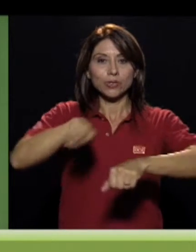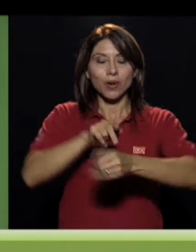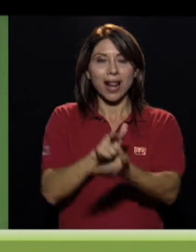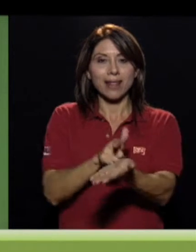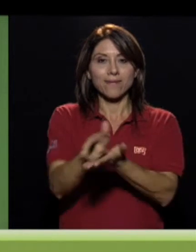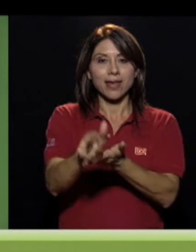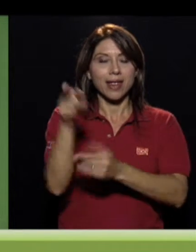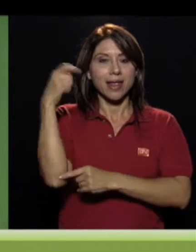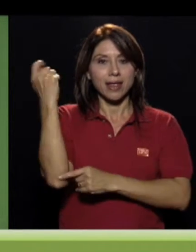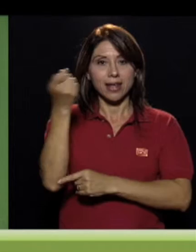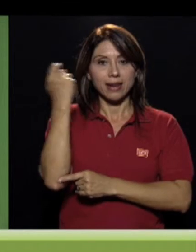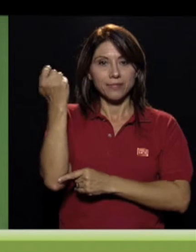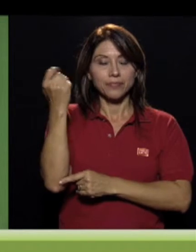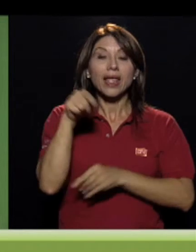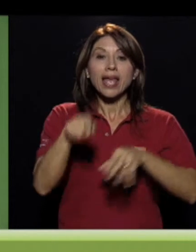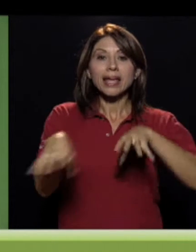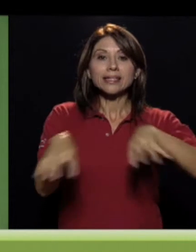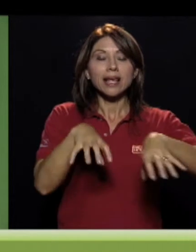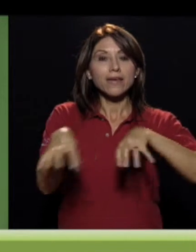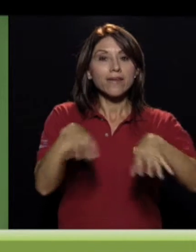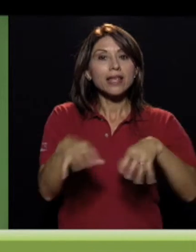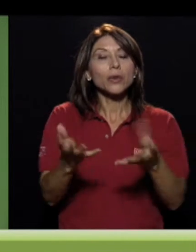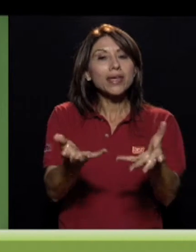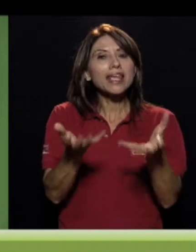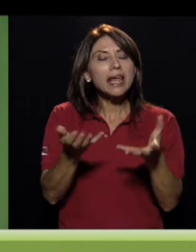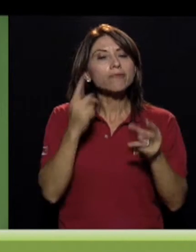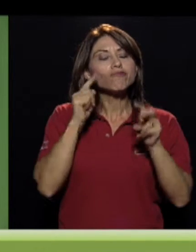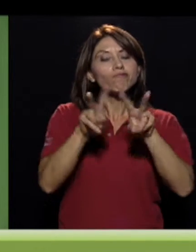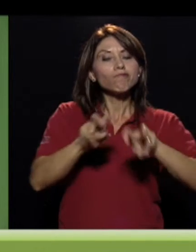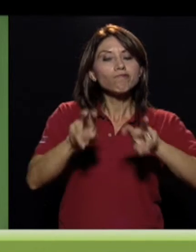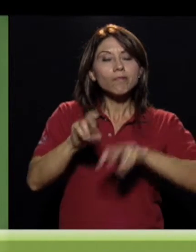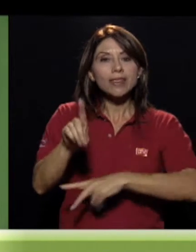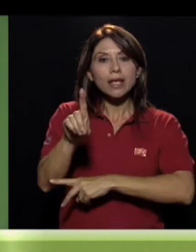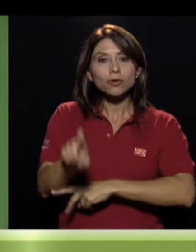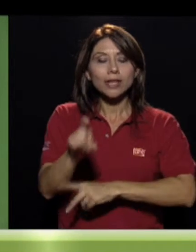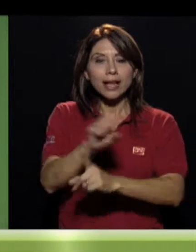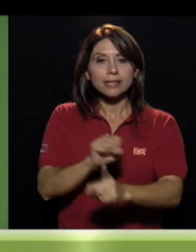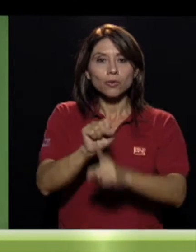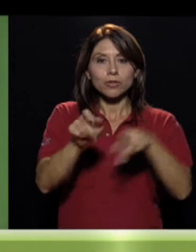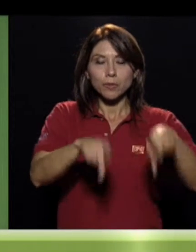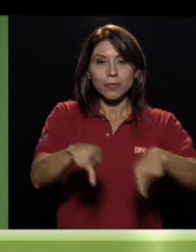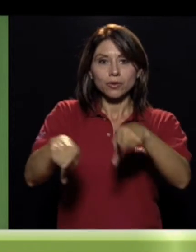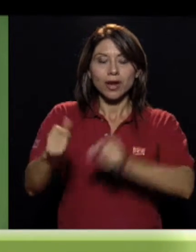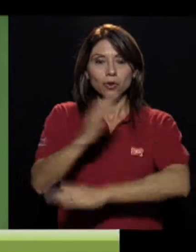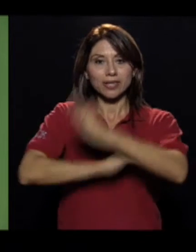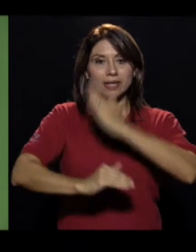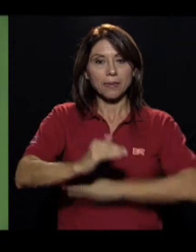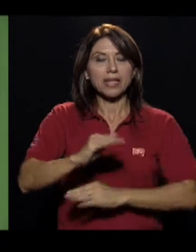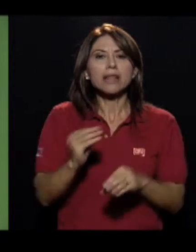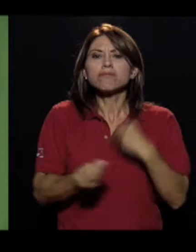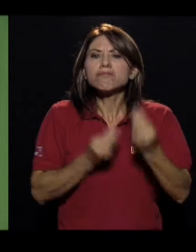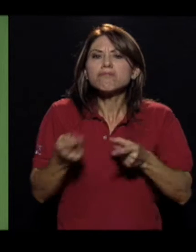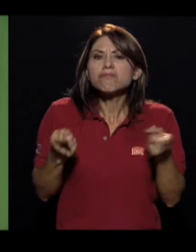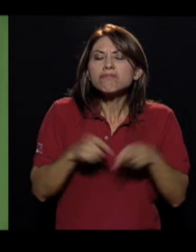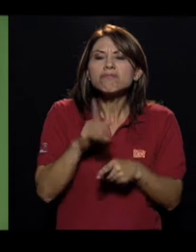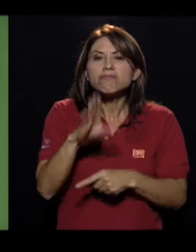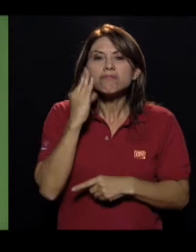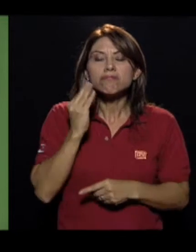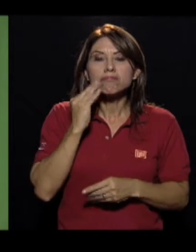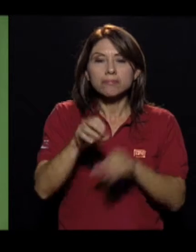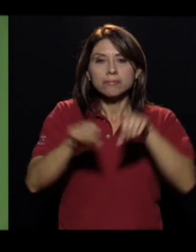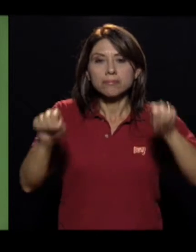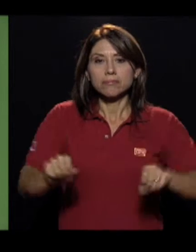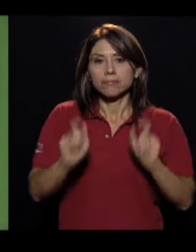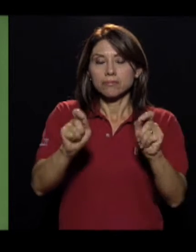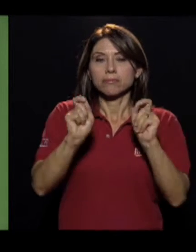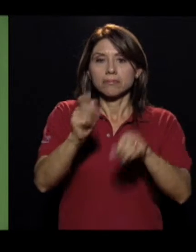en el campus Liberia de la Universidad Nacional. Este evento pretende diagnosticar la situación de la población con discapacidad en